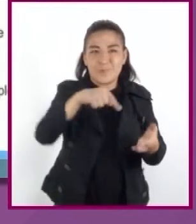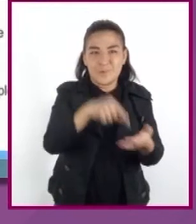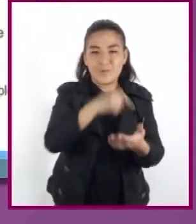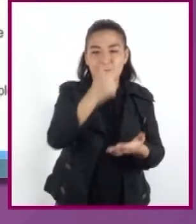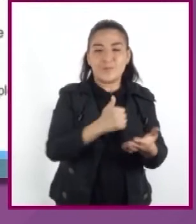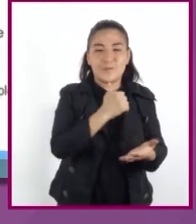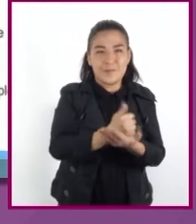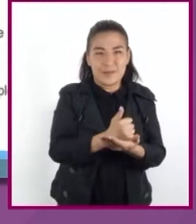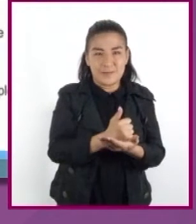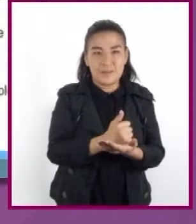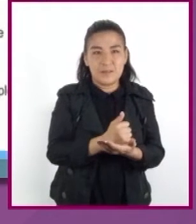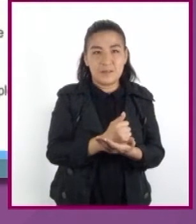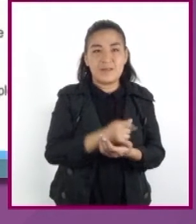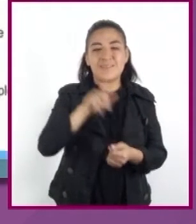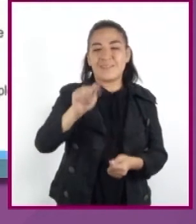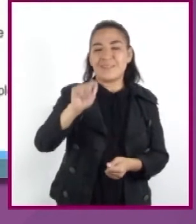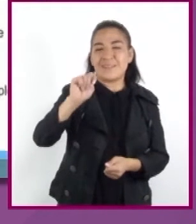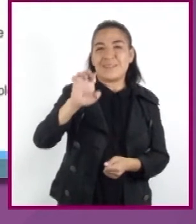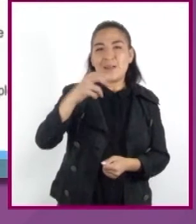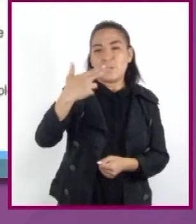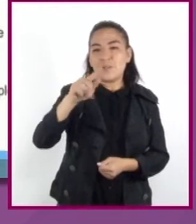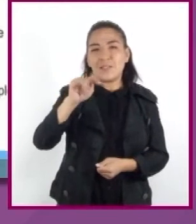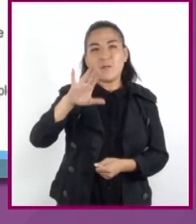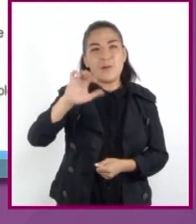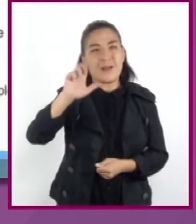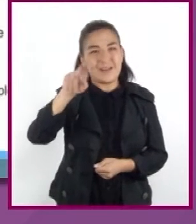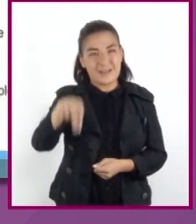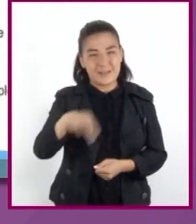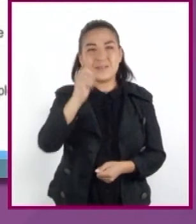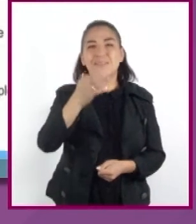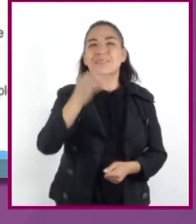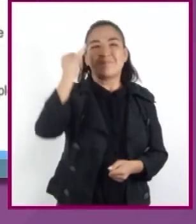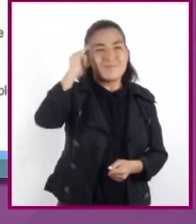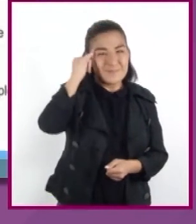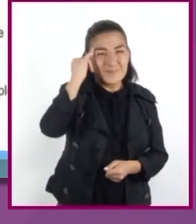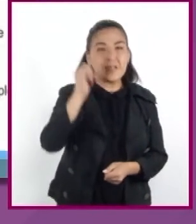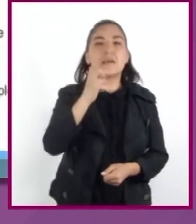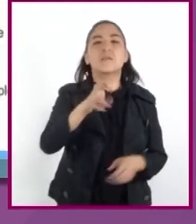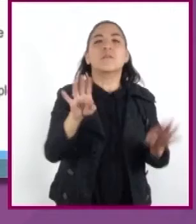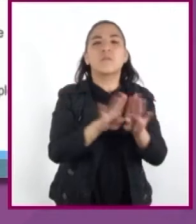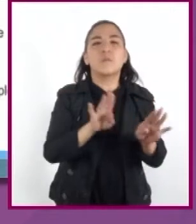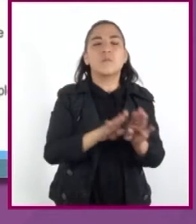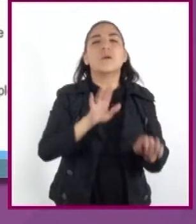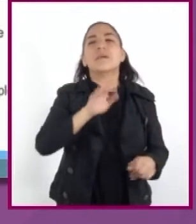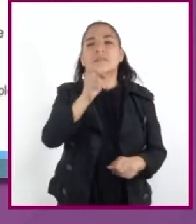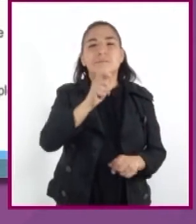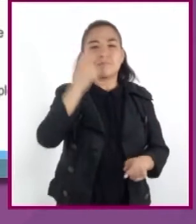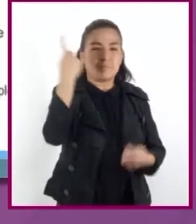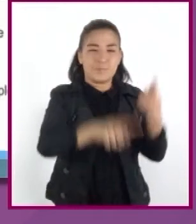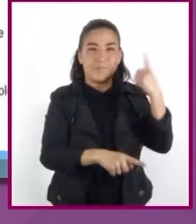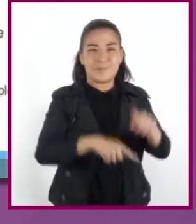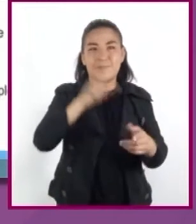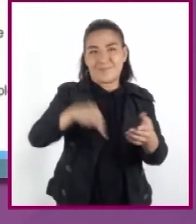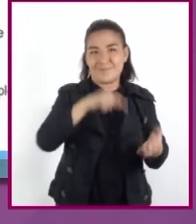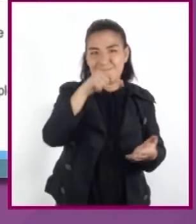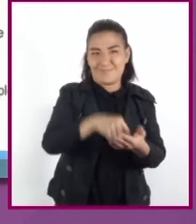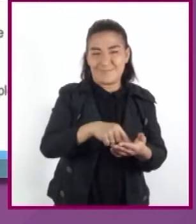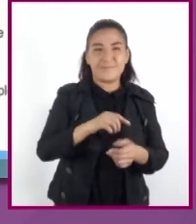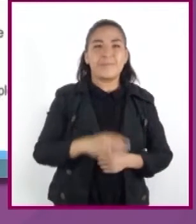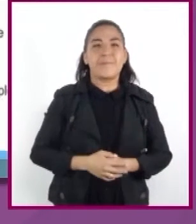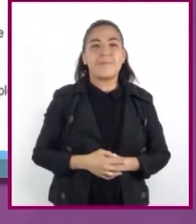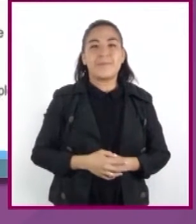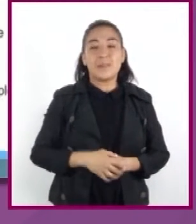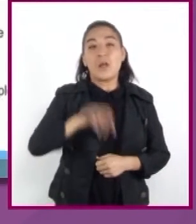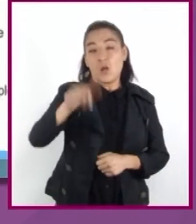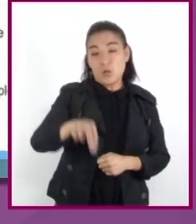Mesoamérica. Teotihuacán alcanzó su mayor época de apogeo, logrando dominar el altiplano central, mientras